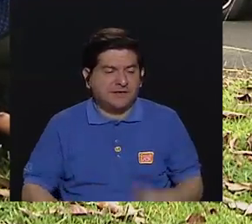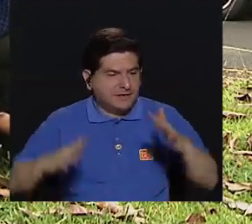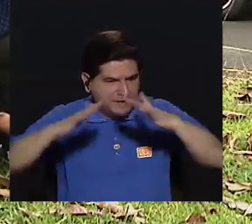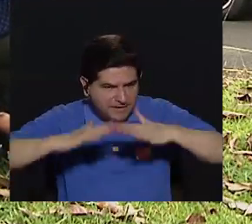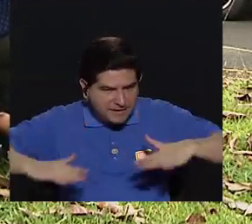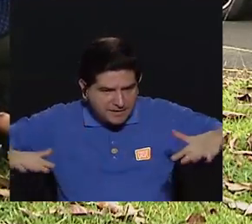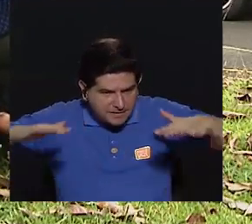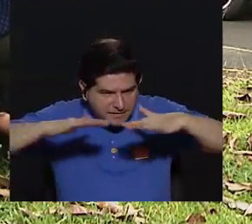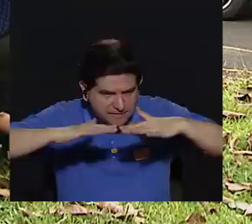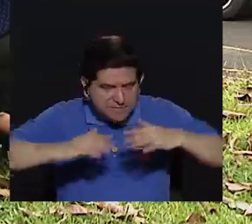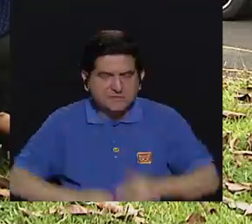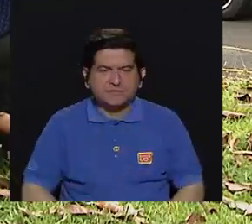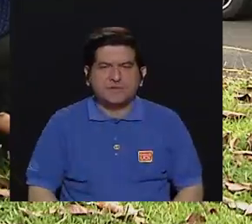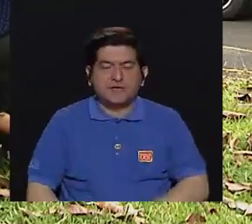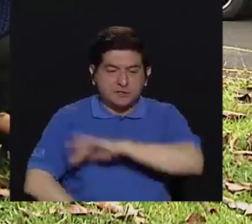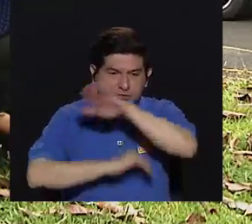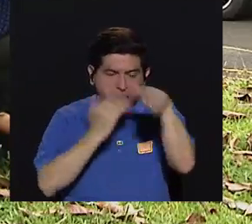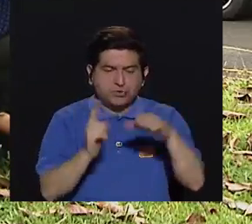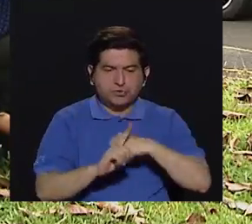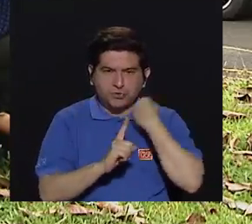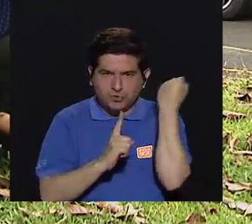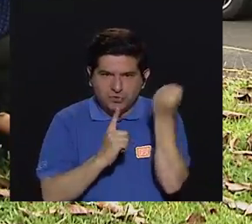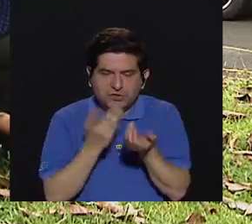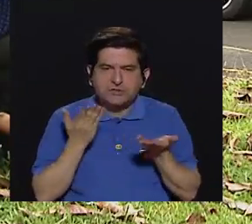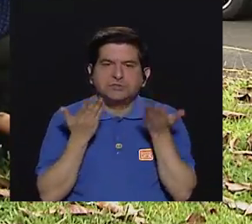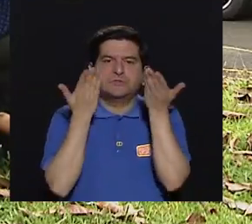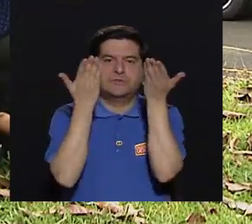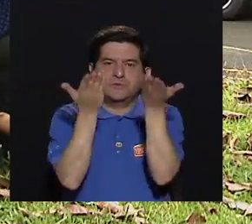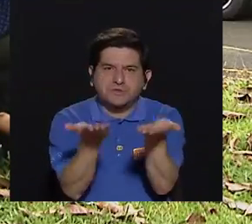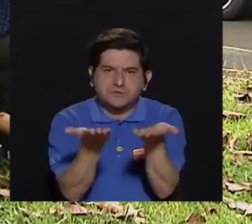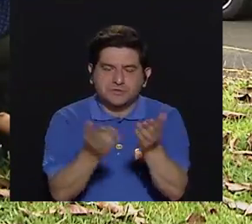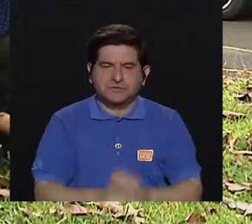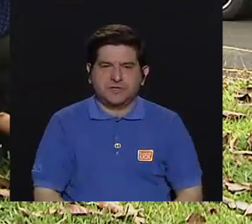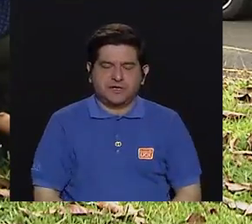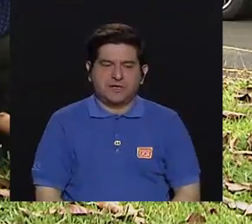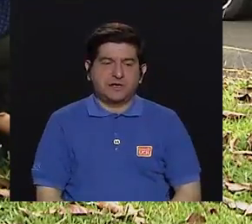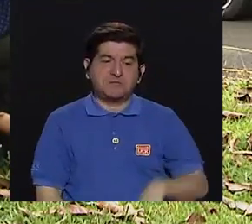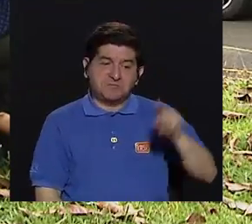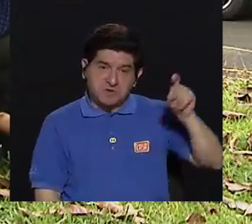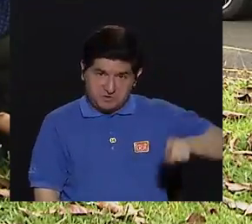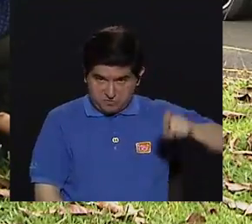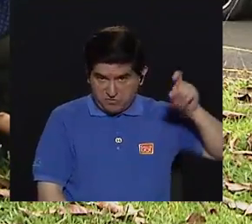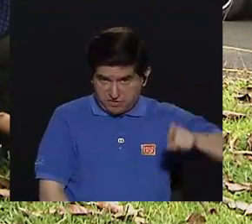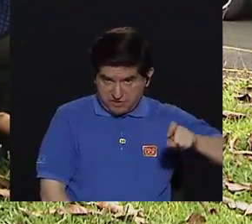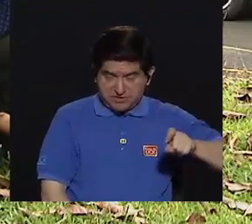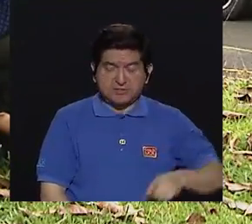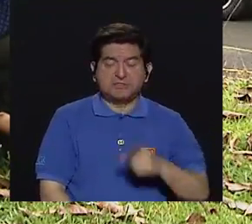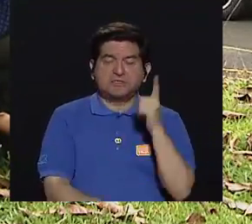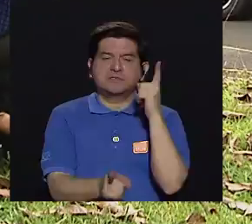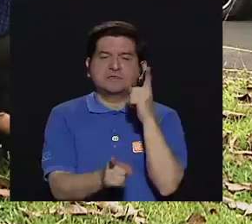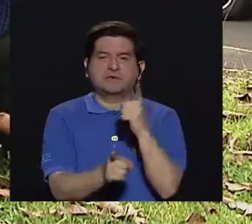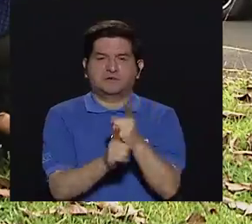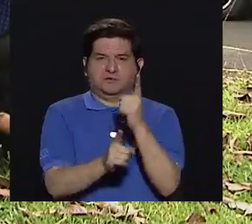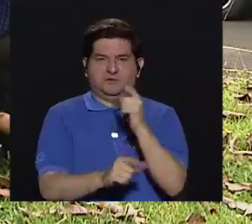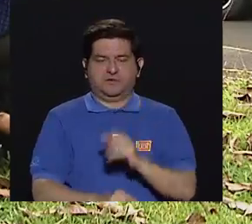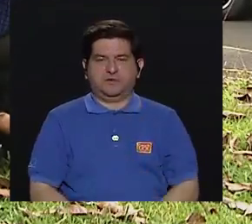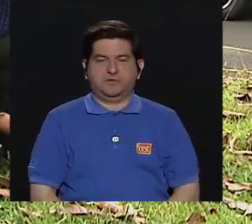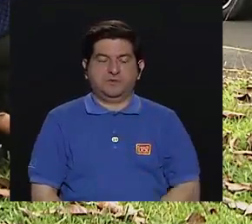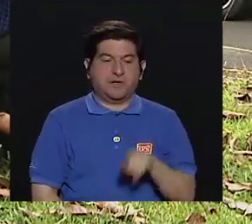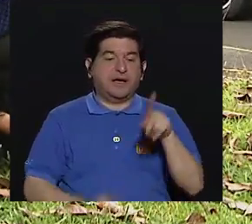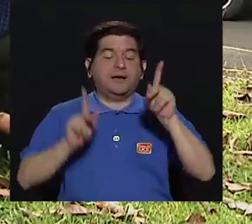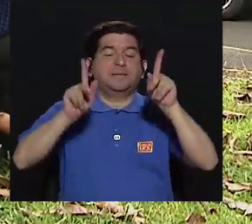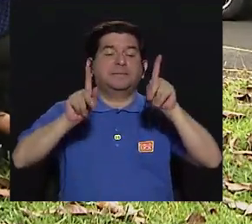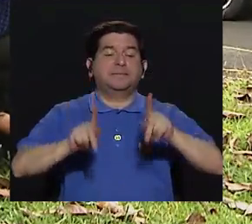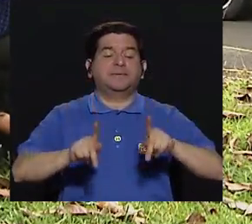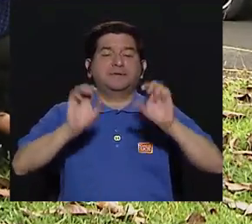espacio le brinde todas las condiciones necesarias y apropiadas para